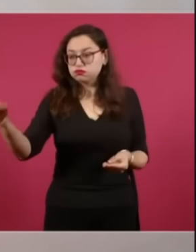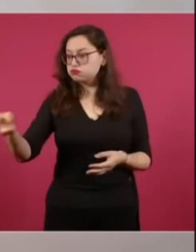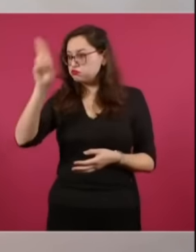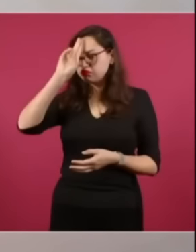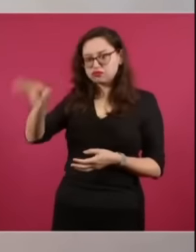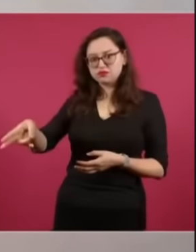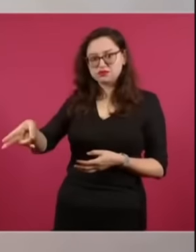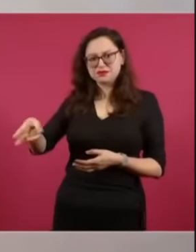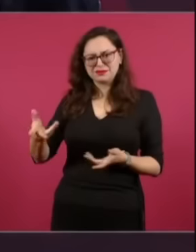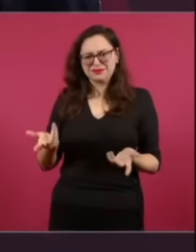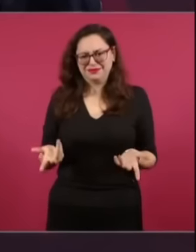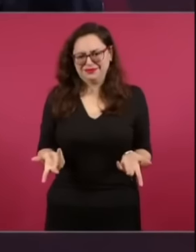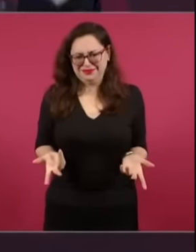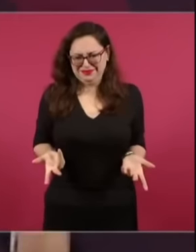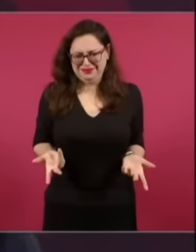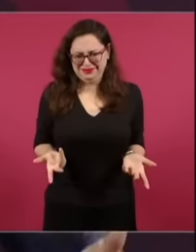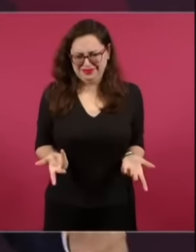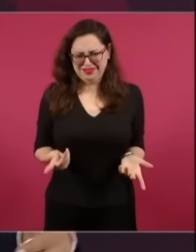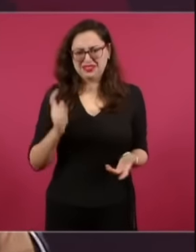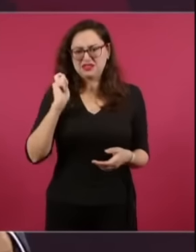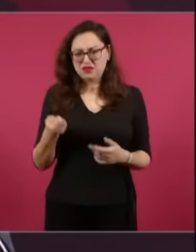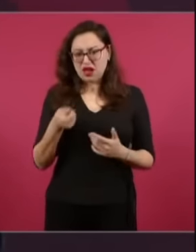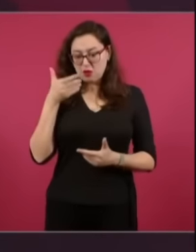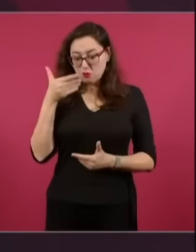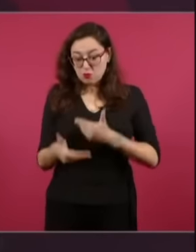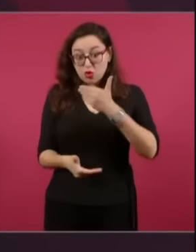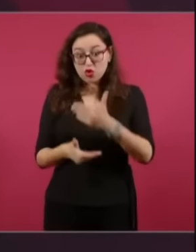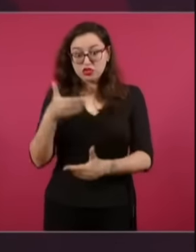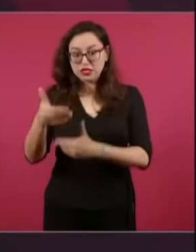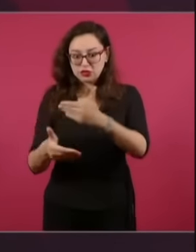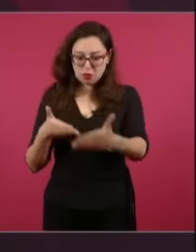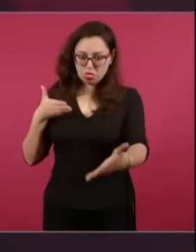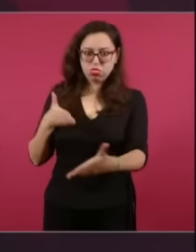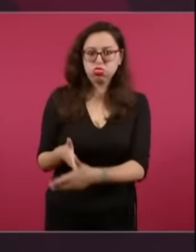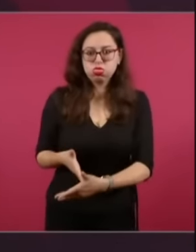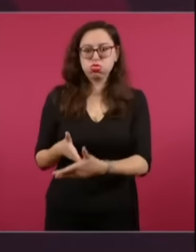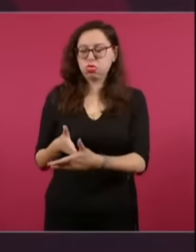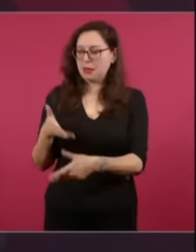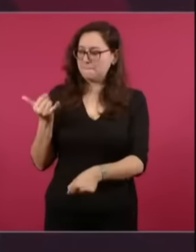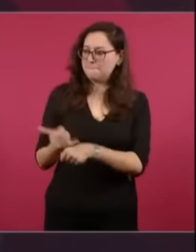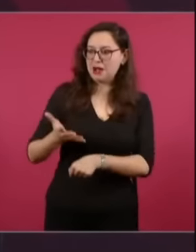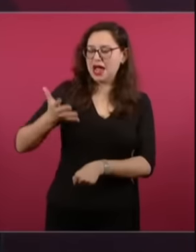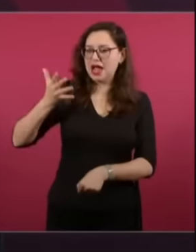paran o pretenden detener el proceso legislativo.